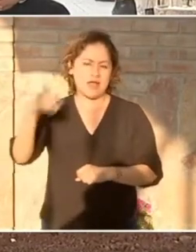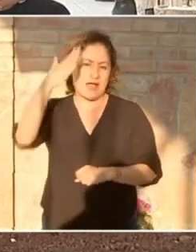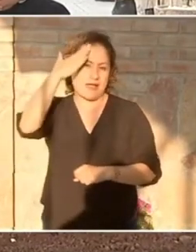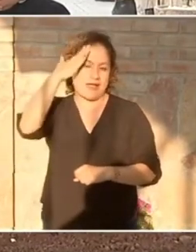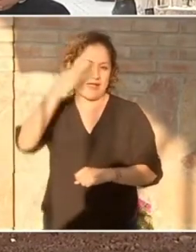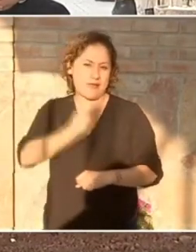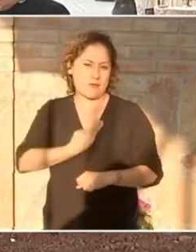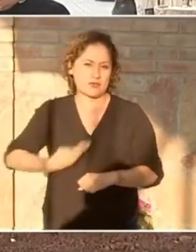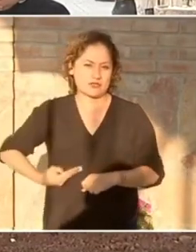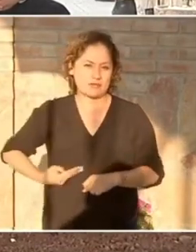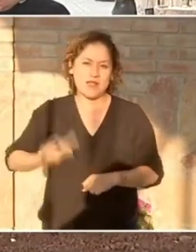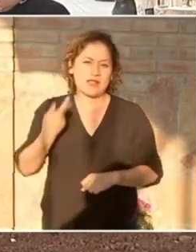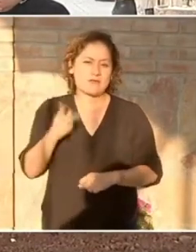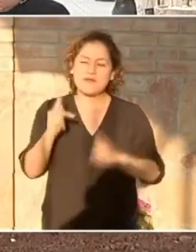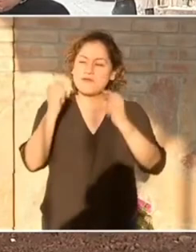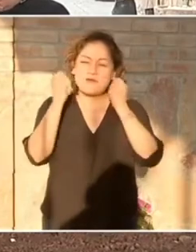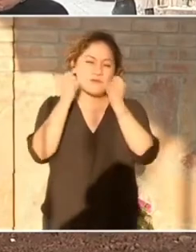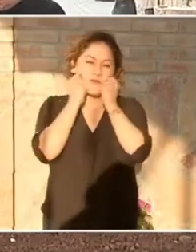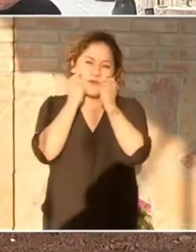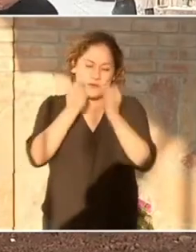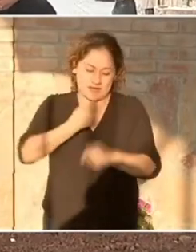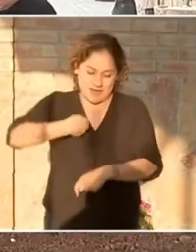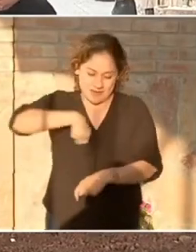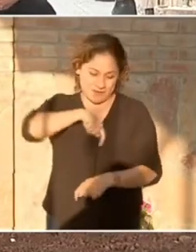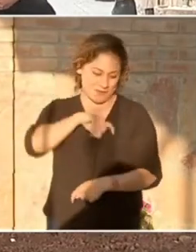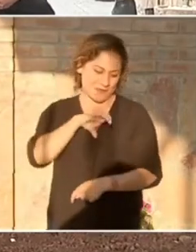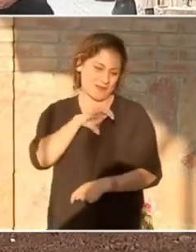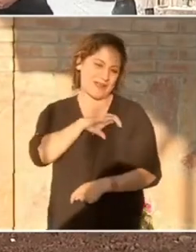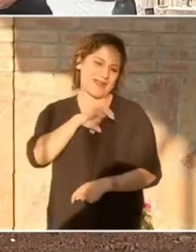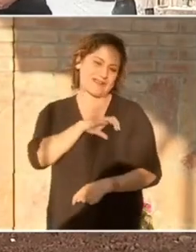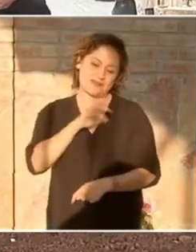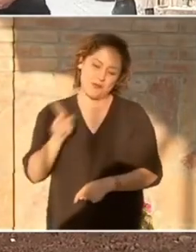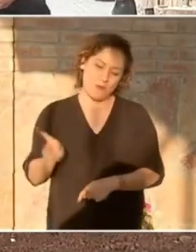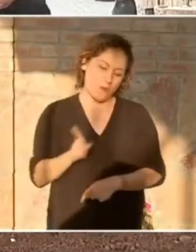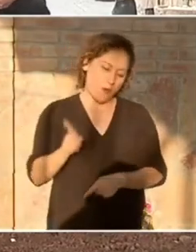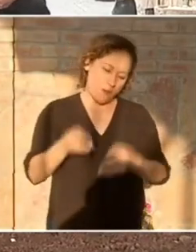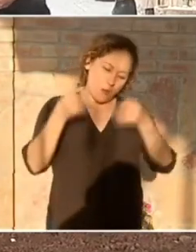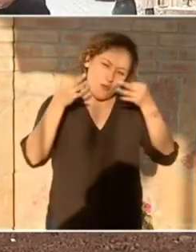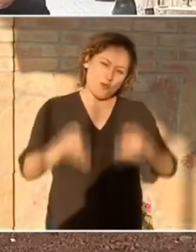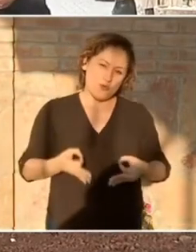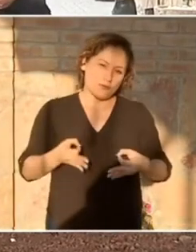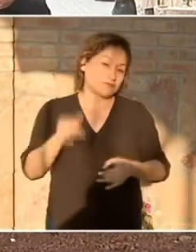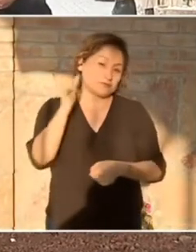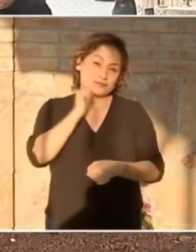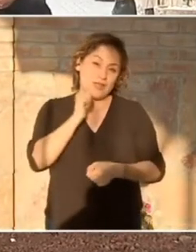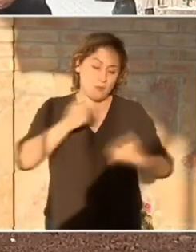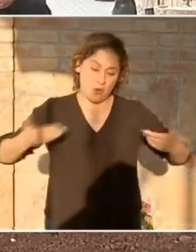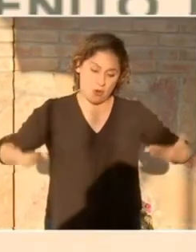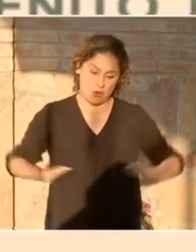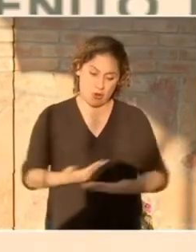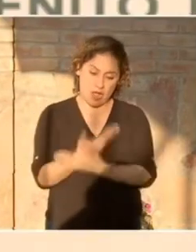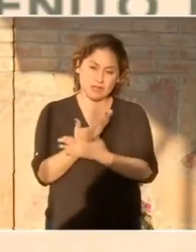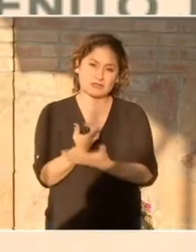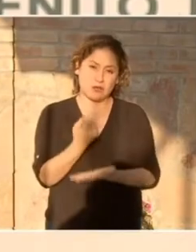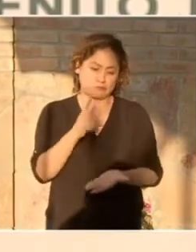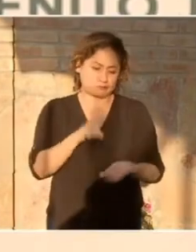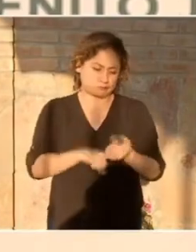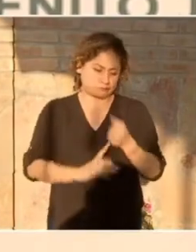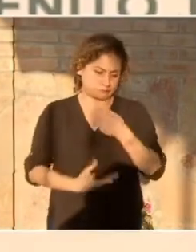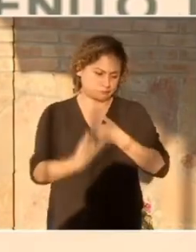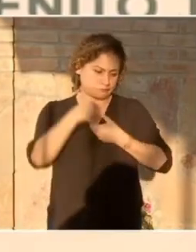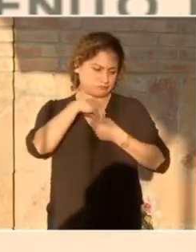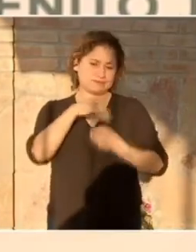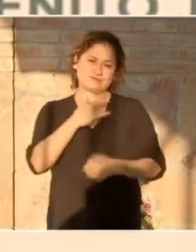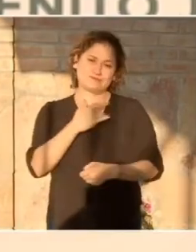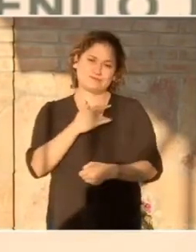son nuestros pueblos queridos que siempre vamos a llevar prendidos en el corazón. Muchas